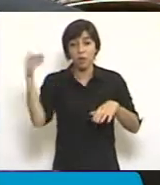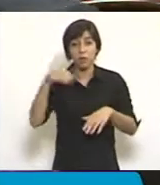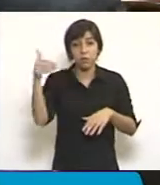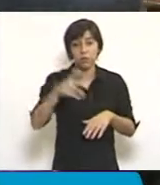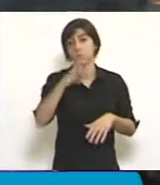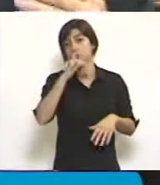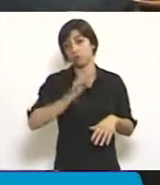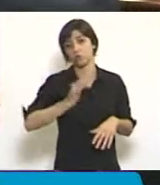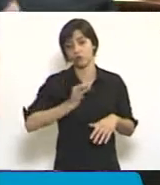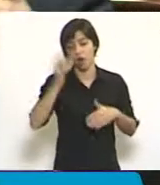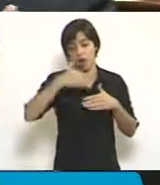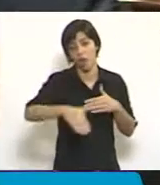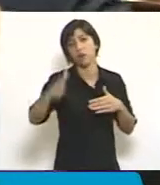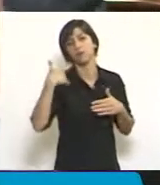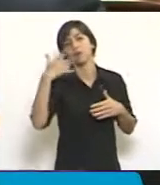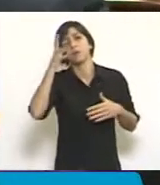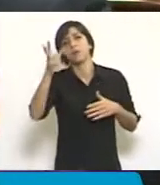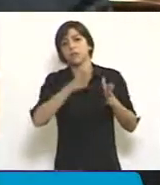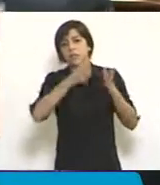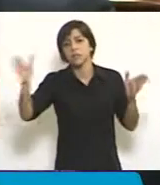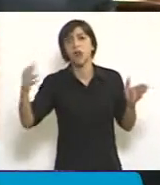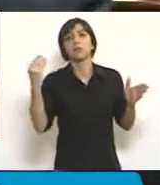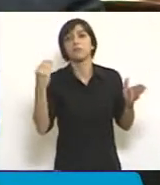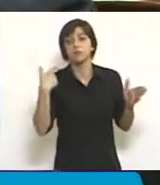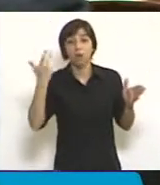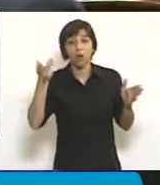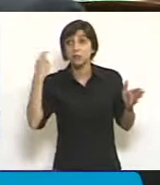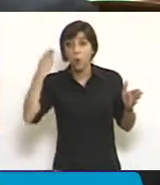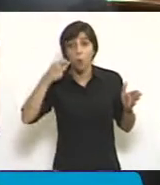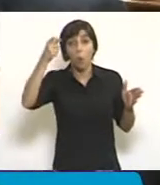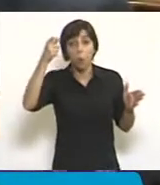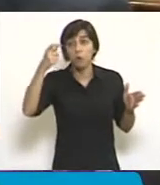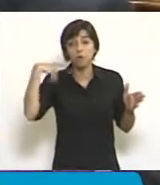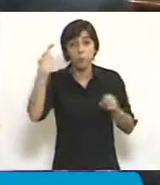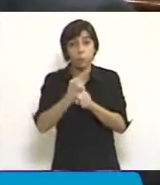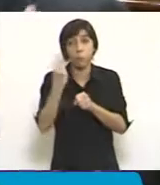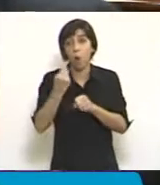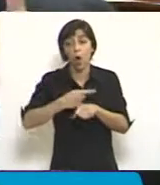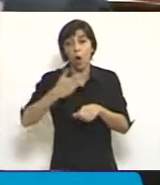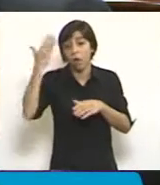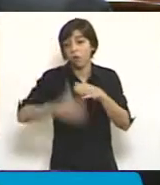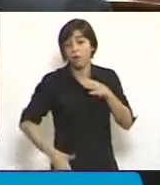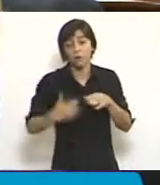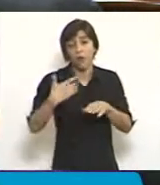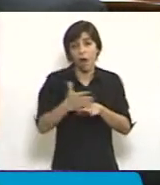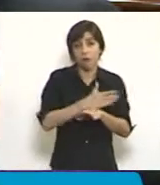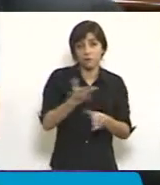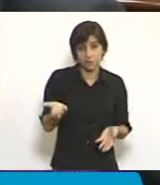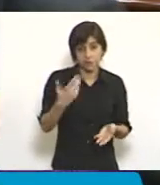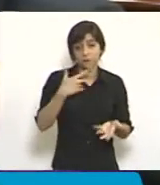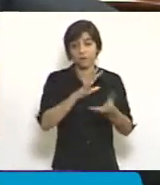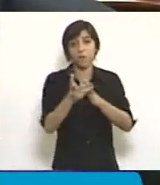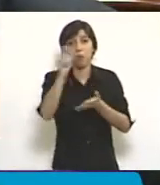causas. ¿Qué sucede con esto? Las causas prescriben antes de que se la pueda juzgar. cómo es el procedimiento, es escrito.